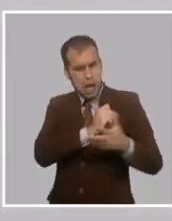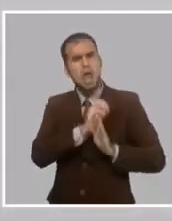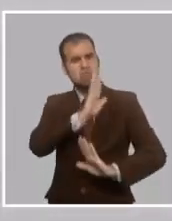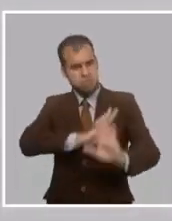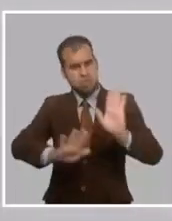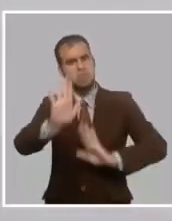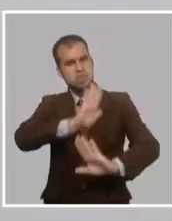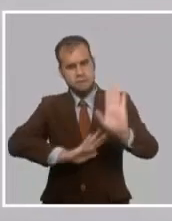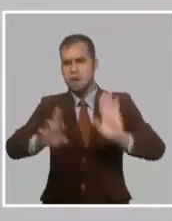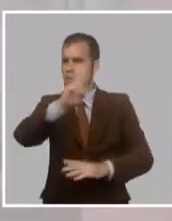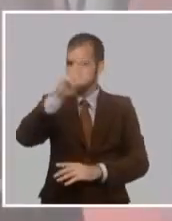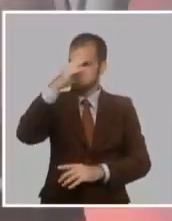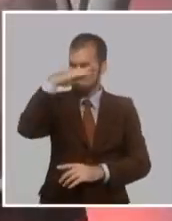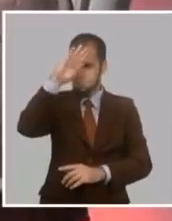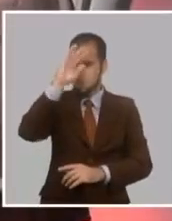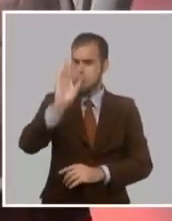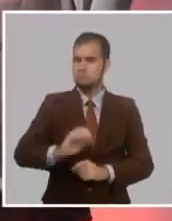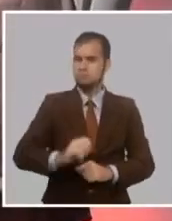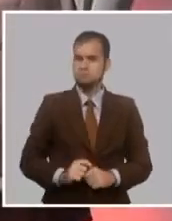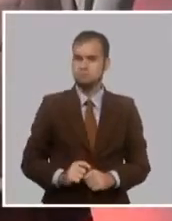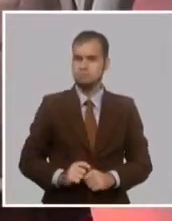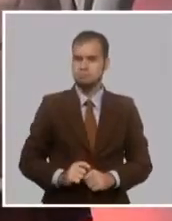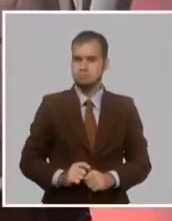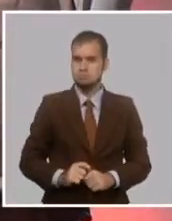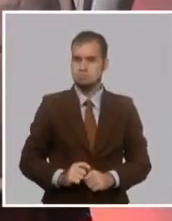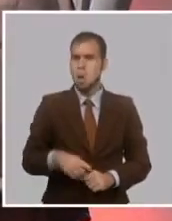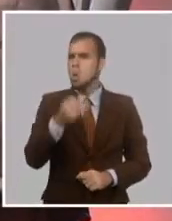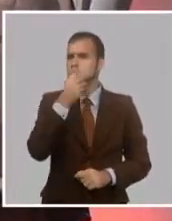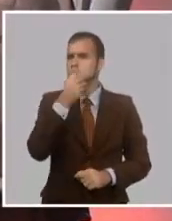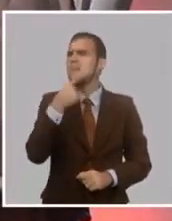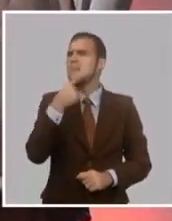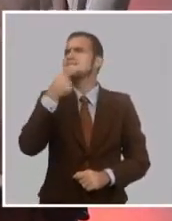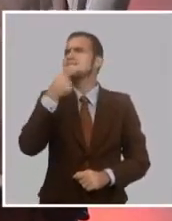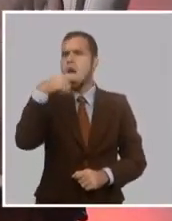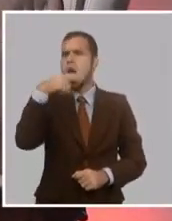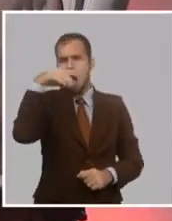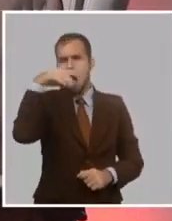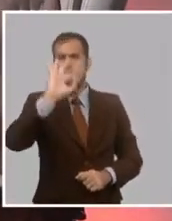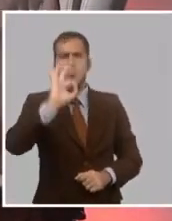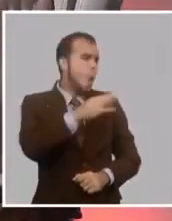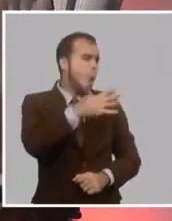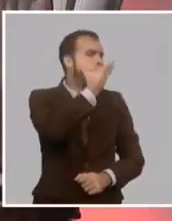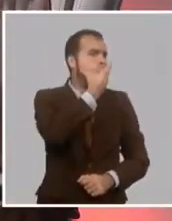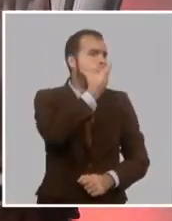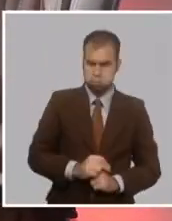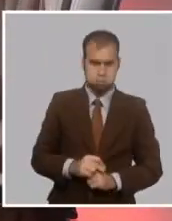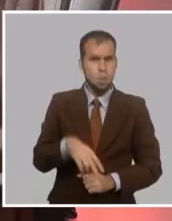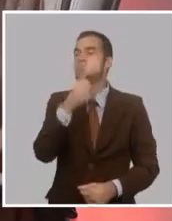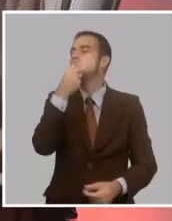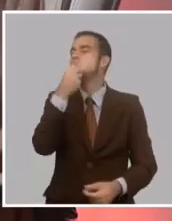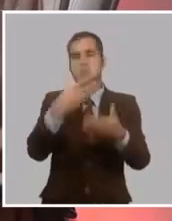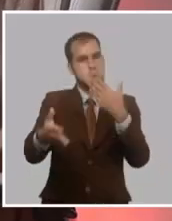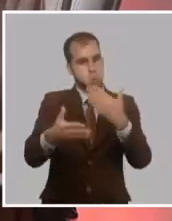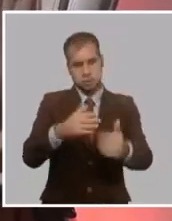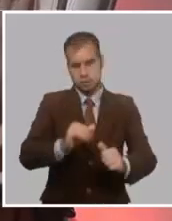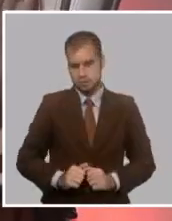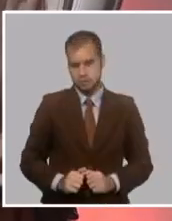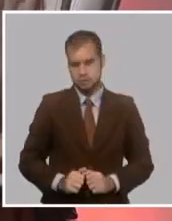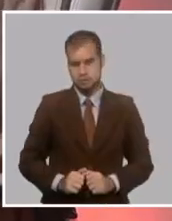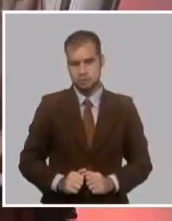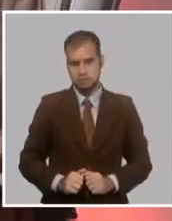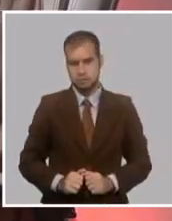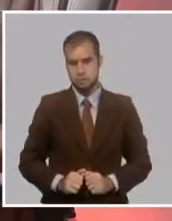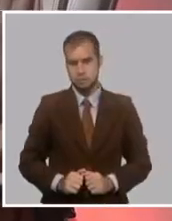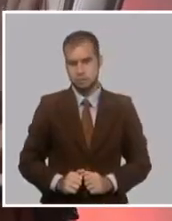y limpiar la revolución cubana. Y el niño de 10 años, y el niño de 14, y el adolescente de 16. Yo creo que habría que partir por ahí,